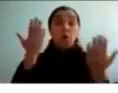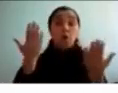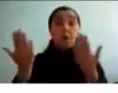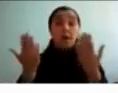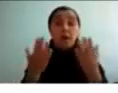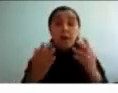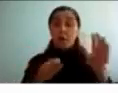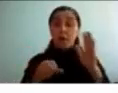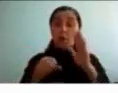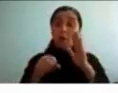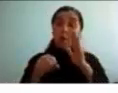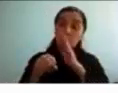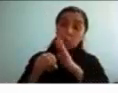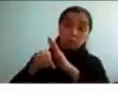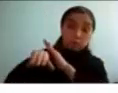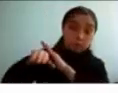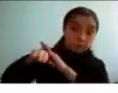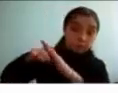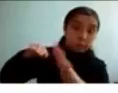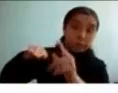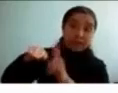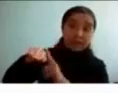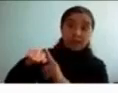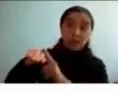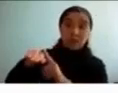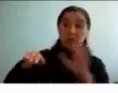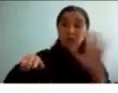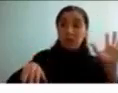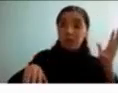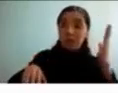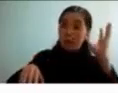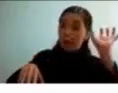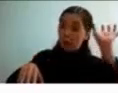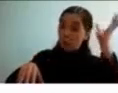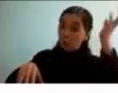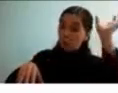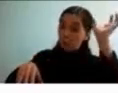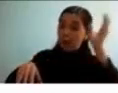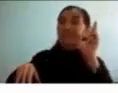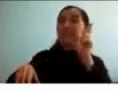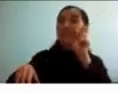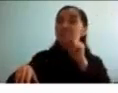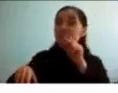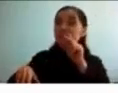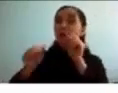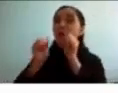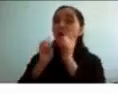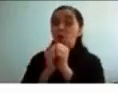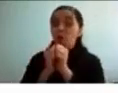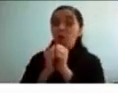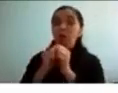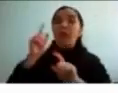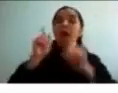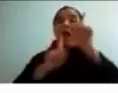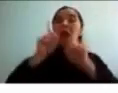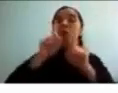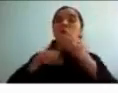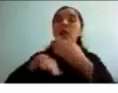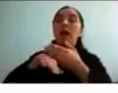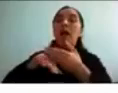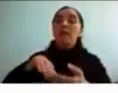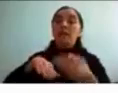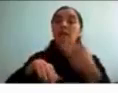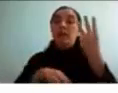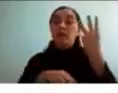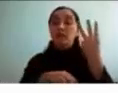niños con y sin TDAH y se puede apreciar que hay un retraso de hasta tres años de media en alcanzar el grosor cortical